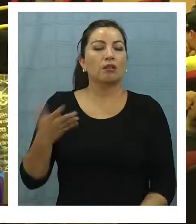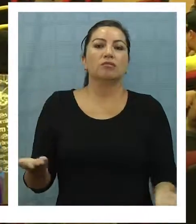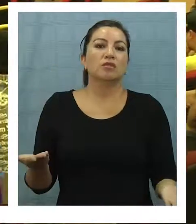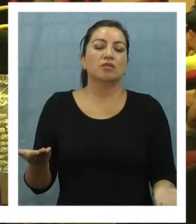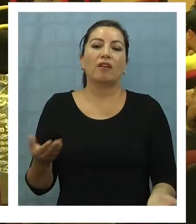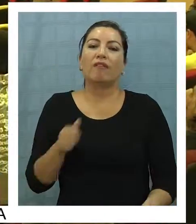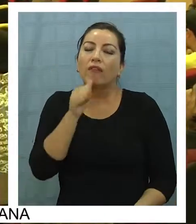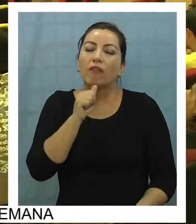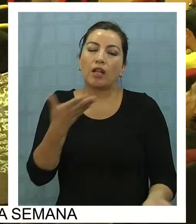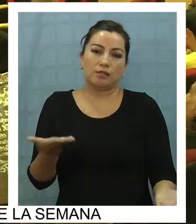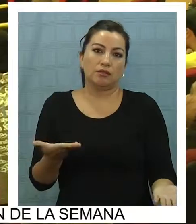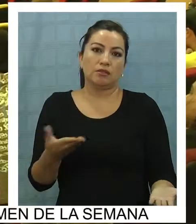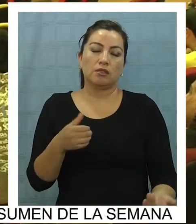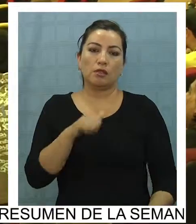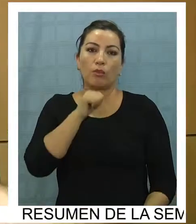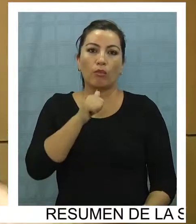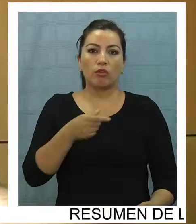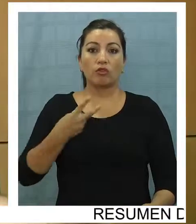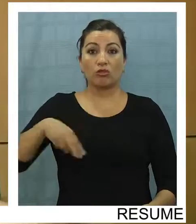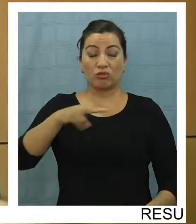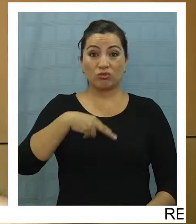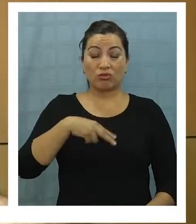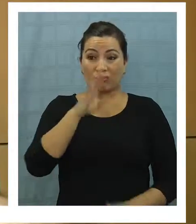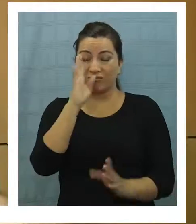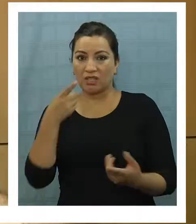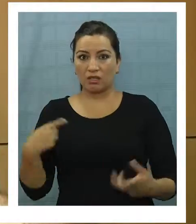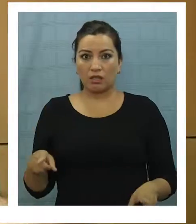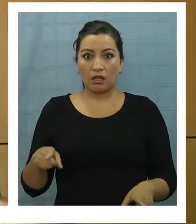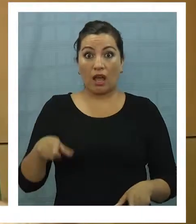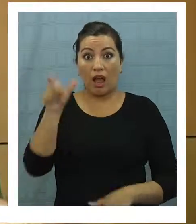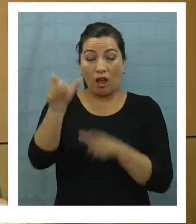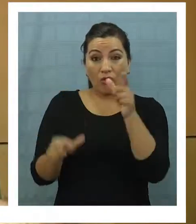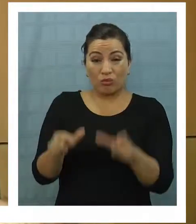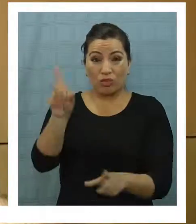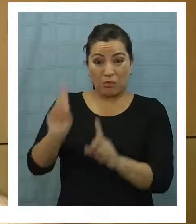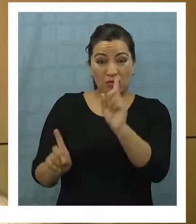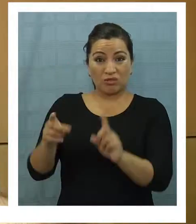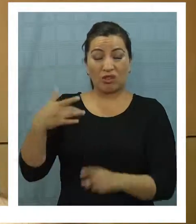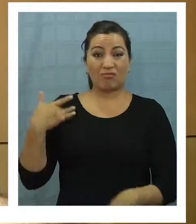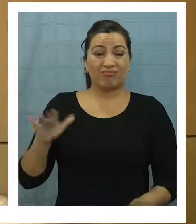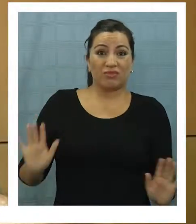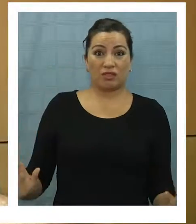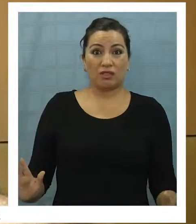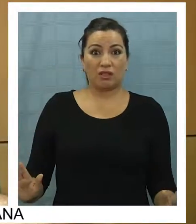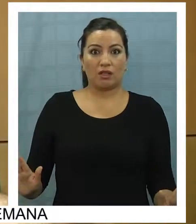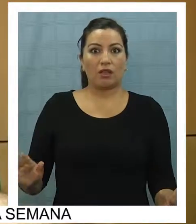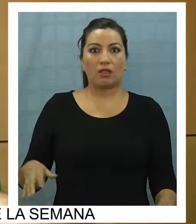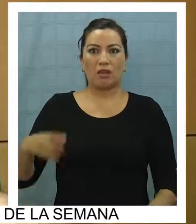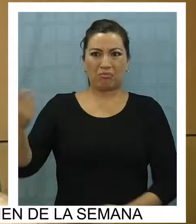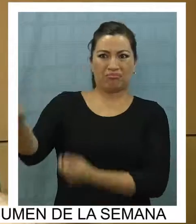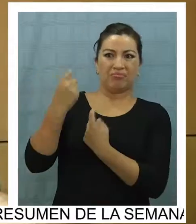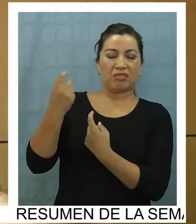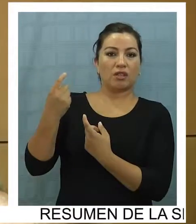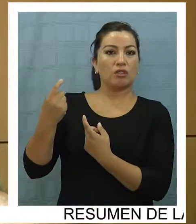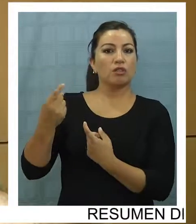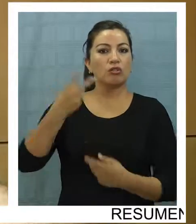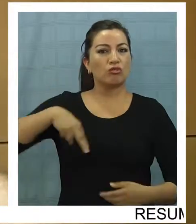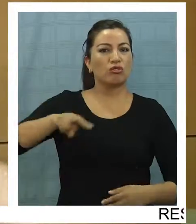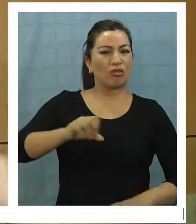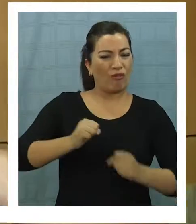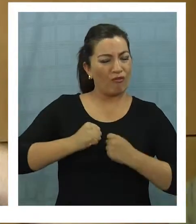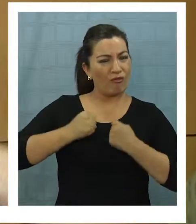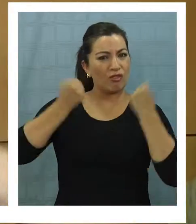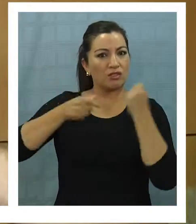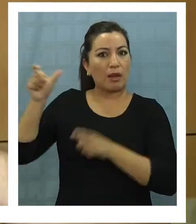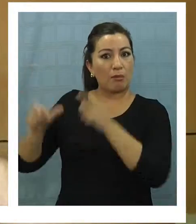reaccionar, no podemos ser indiferentes ante eso. Si eso les molesta, no les gusta al supermercado, o si quieren impugnarnos, defenderemos con toda la fuerza y con el